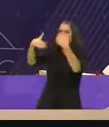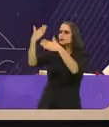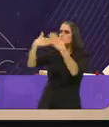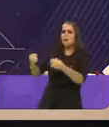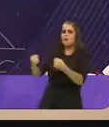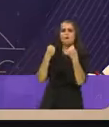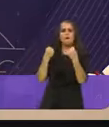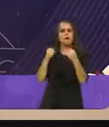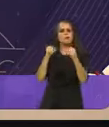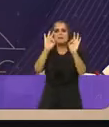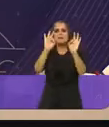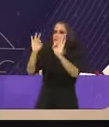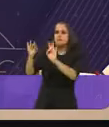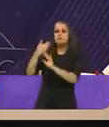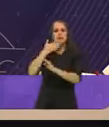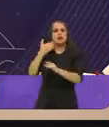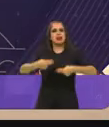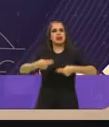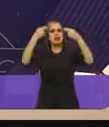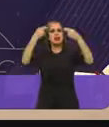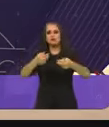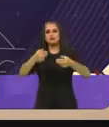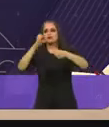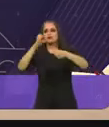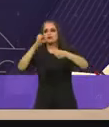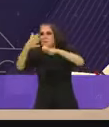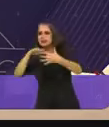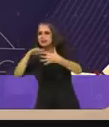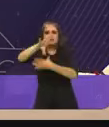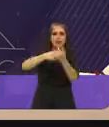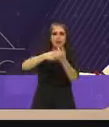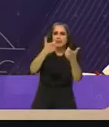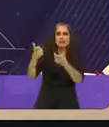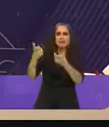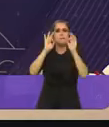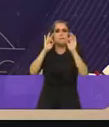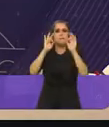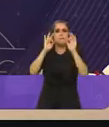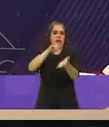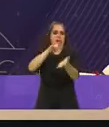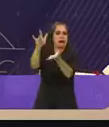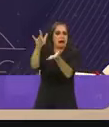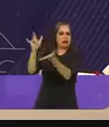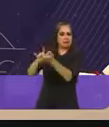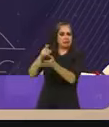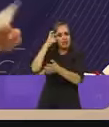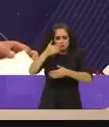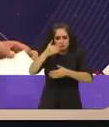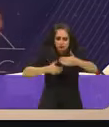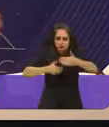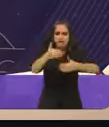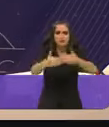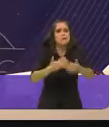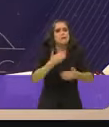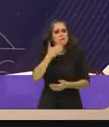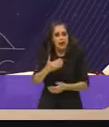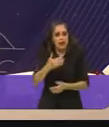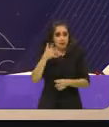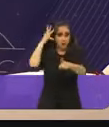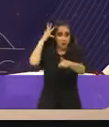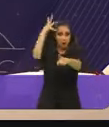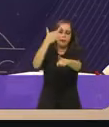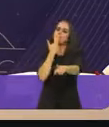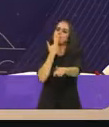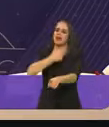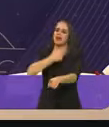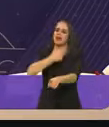y eso hay que agradecerlos gracias a estos actores económicos vamos muy bien y vamos a ir mejor en